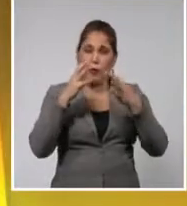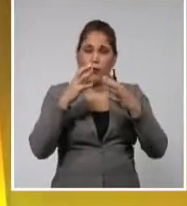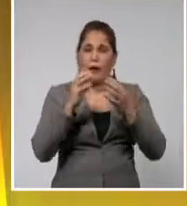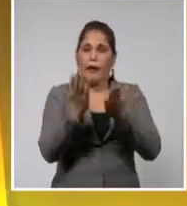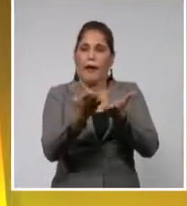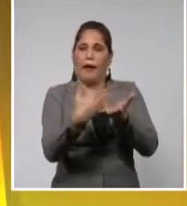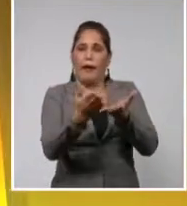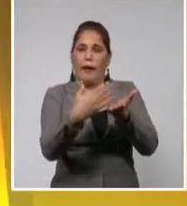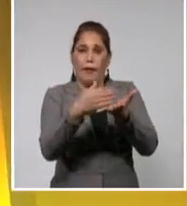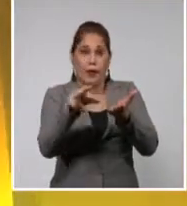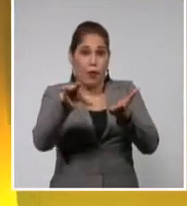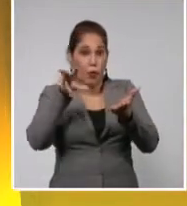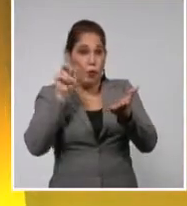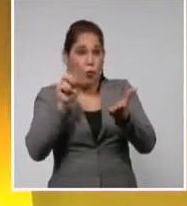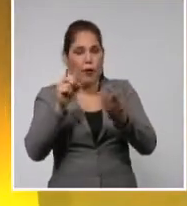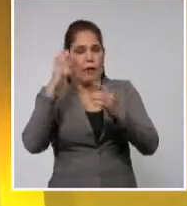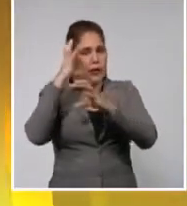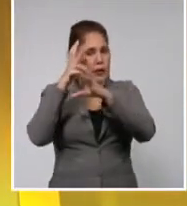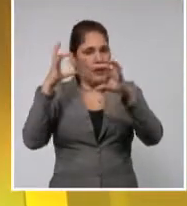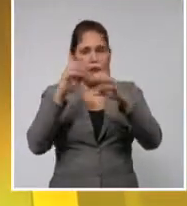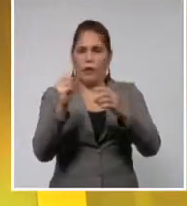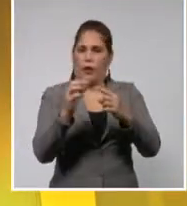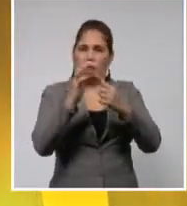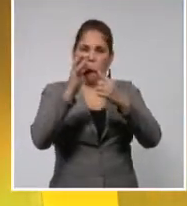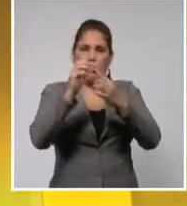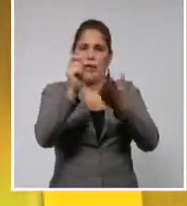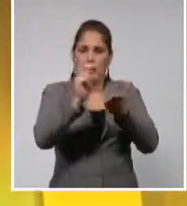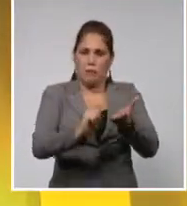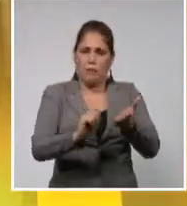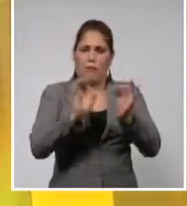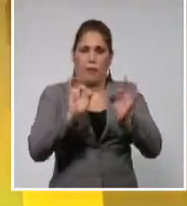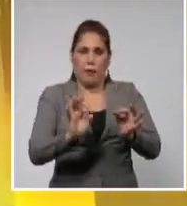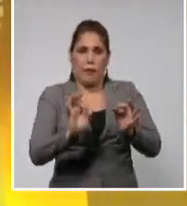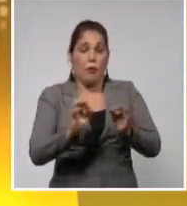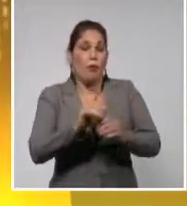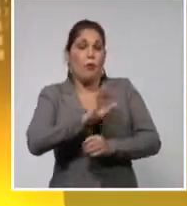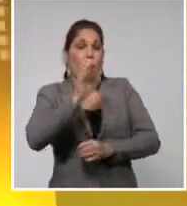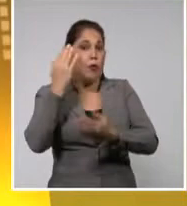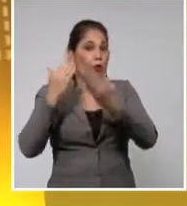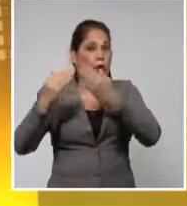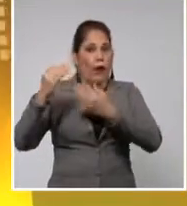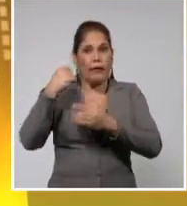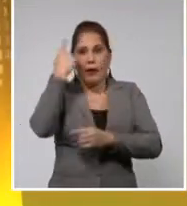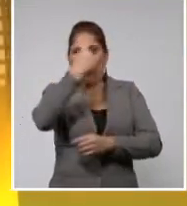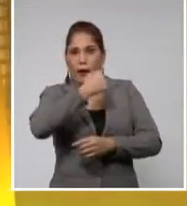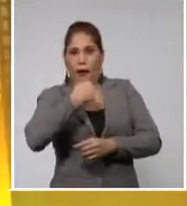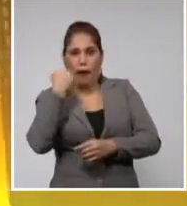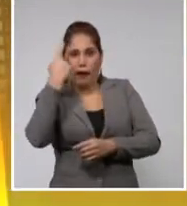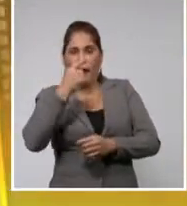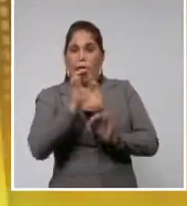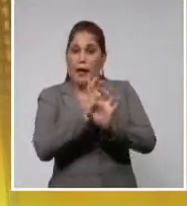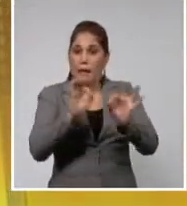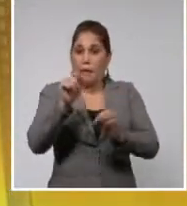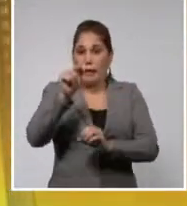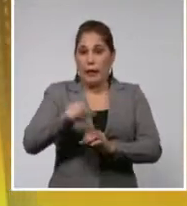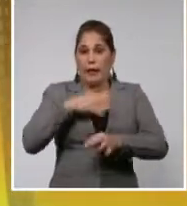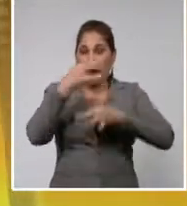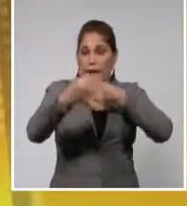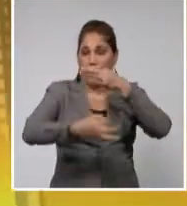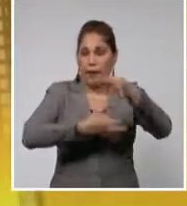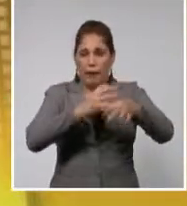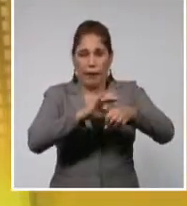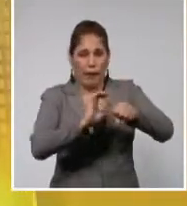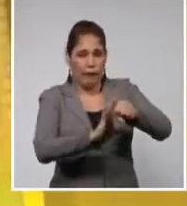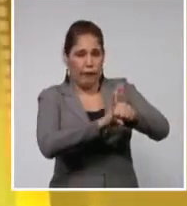eminentes científicos cubanos que nuestro pueblo no conocía, nunca le había visto su rostro, y debido a la epidemia han